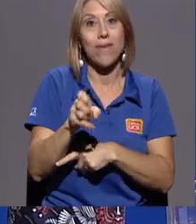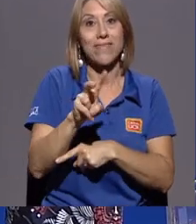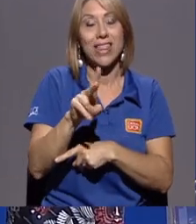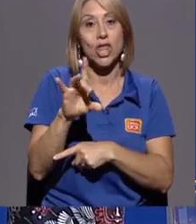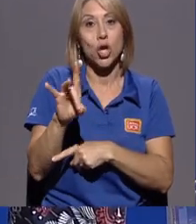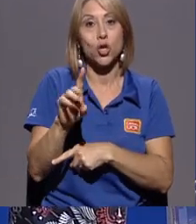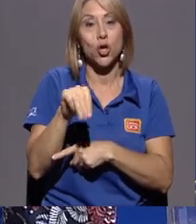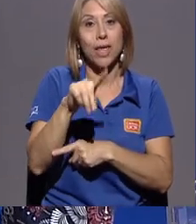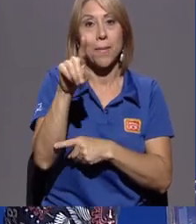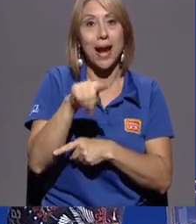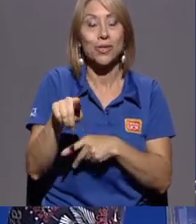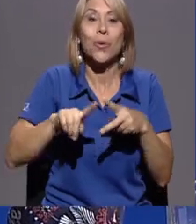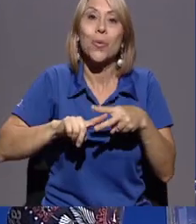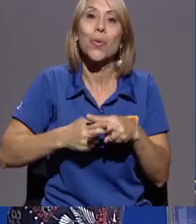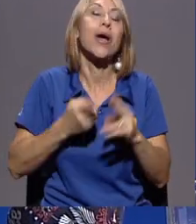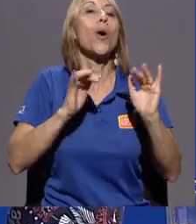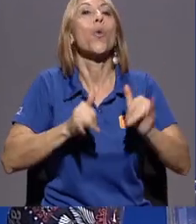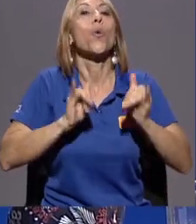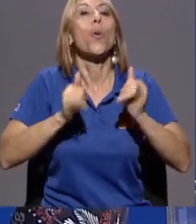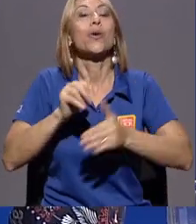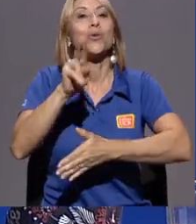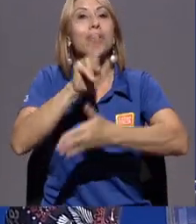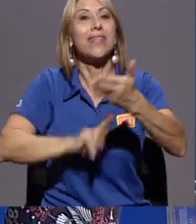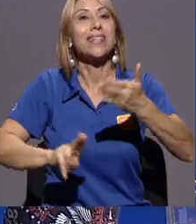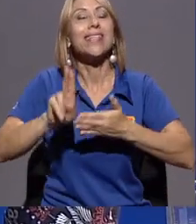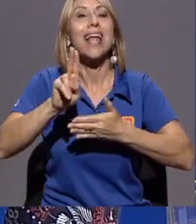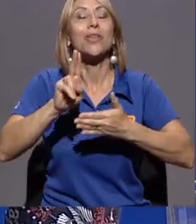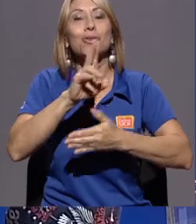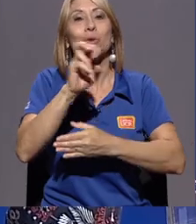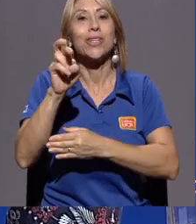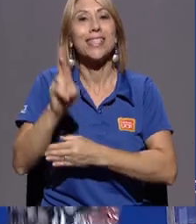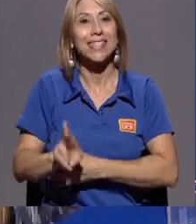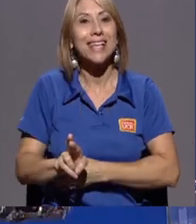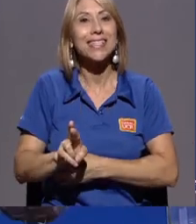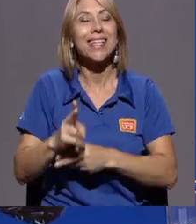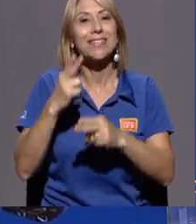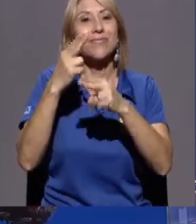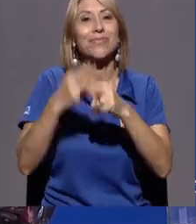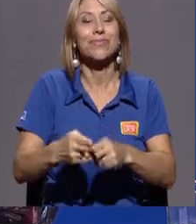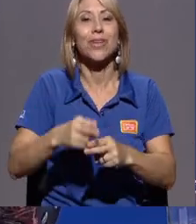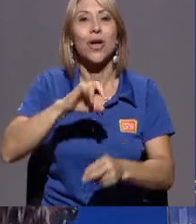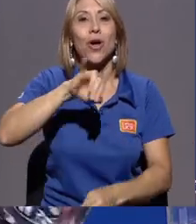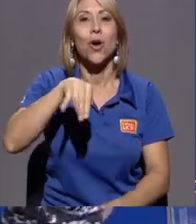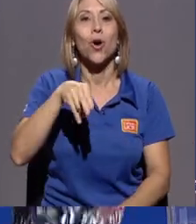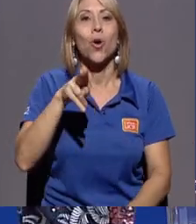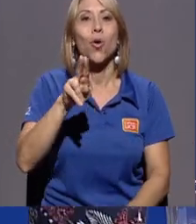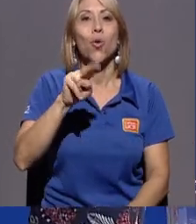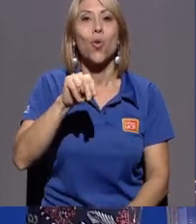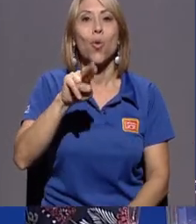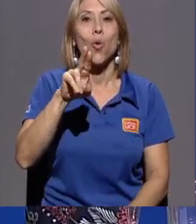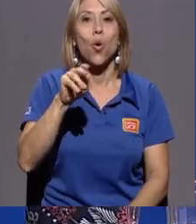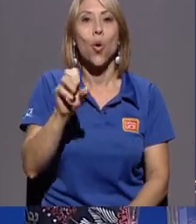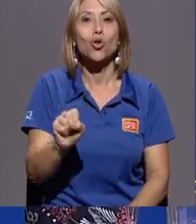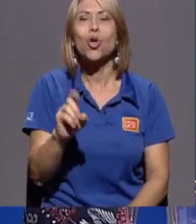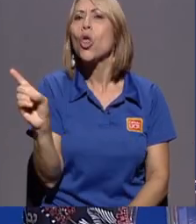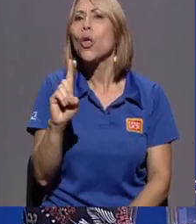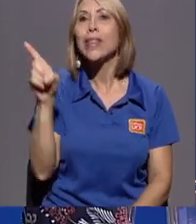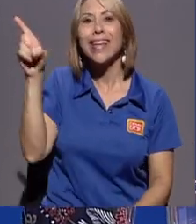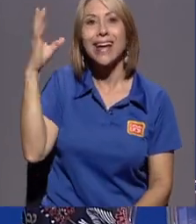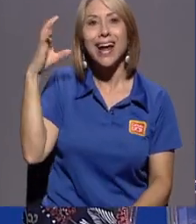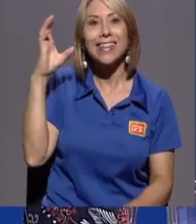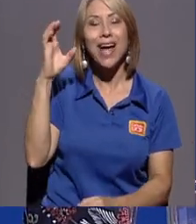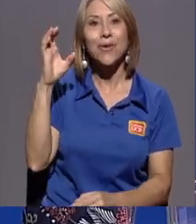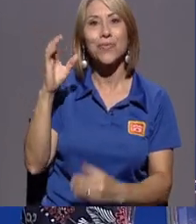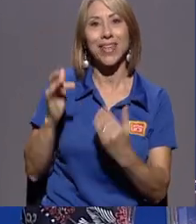marzo dieron inicio a los Juegos Universitarios Costarricenses conocidos como Juncos, la sede es el tecnológico allá en